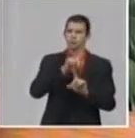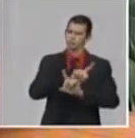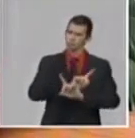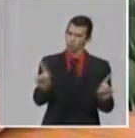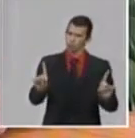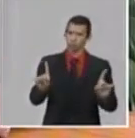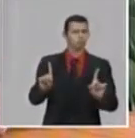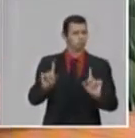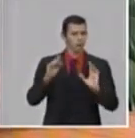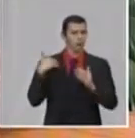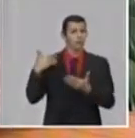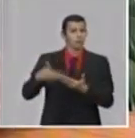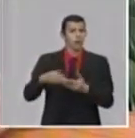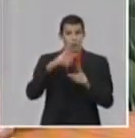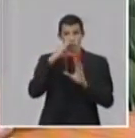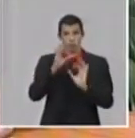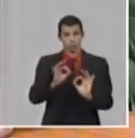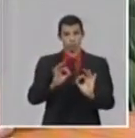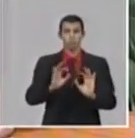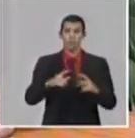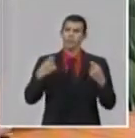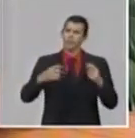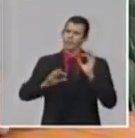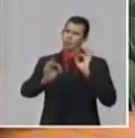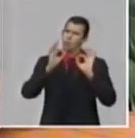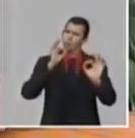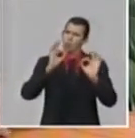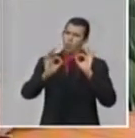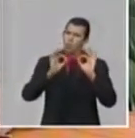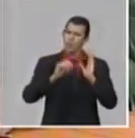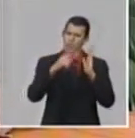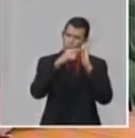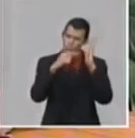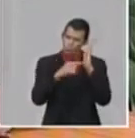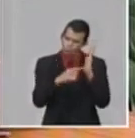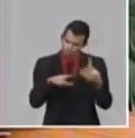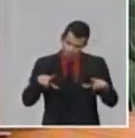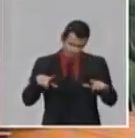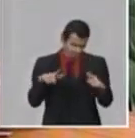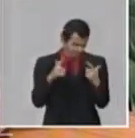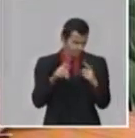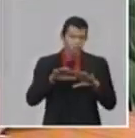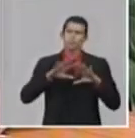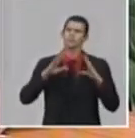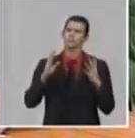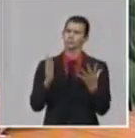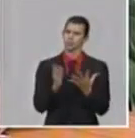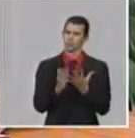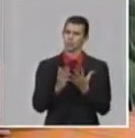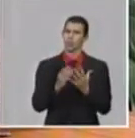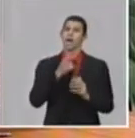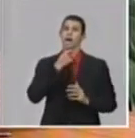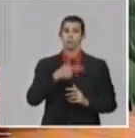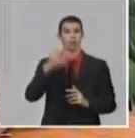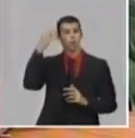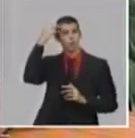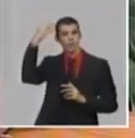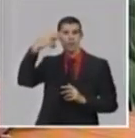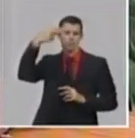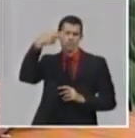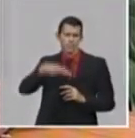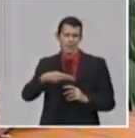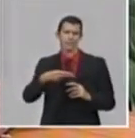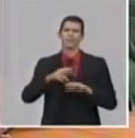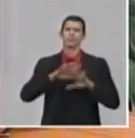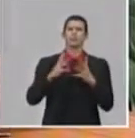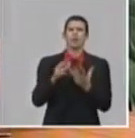todas las medidas que tenemos que mantener. Hay que cumplir con todo lo que orienta nuestro gobierno, con todo el esfuerzo que